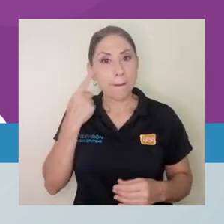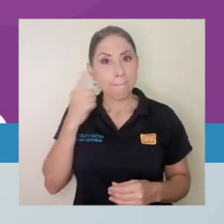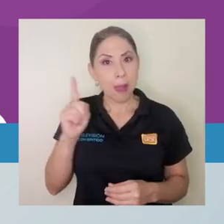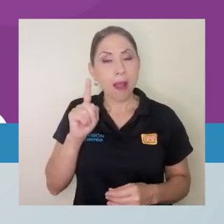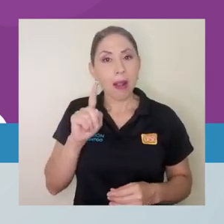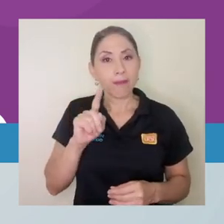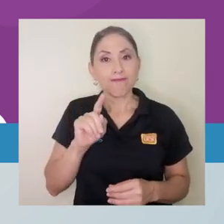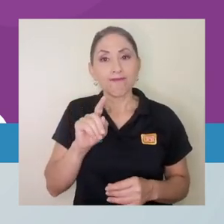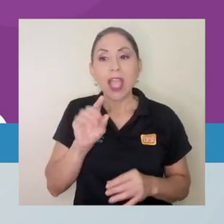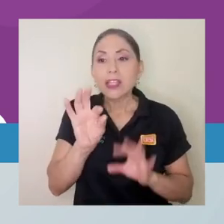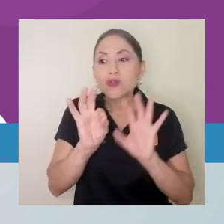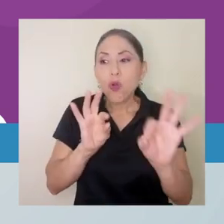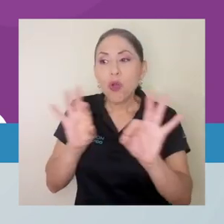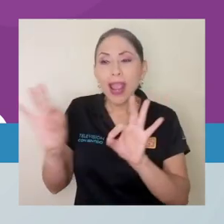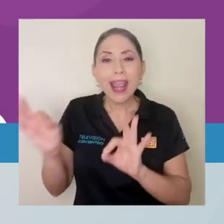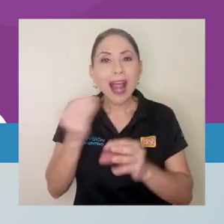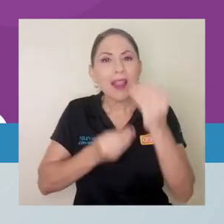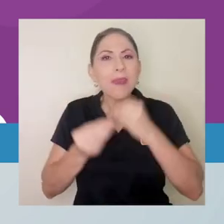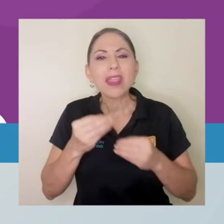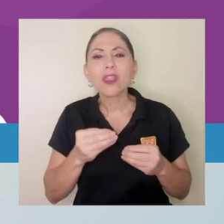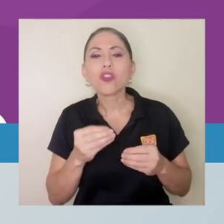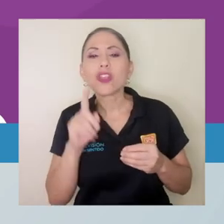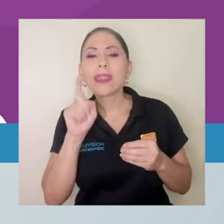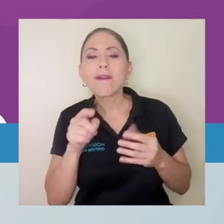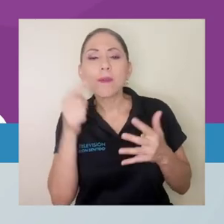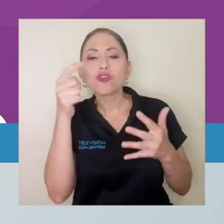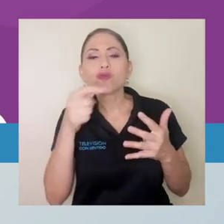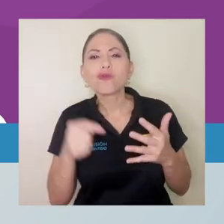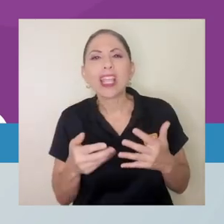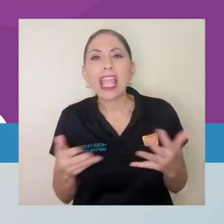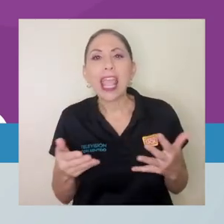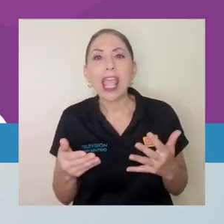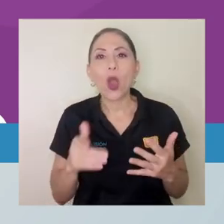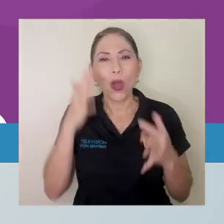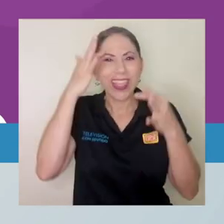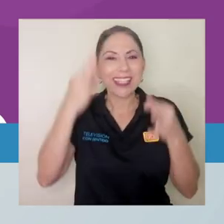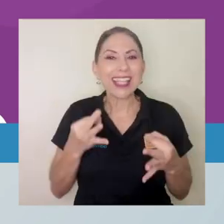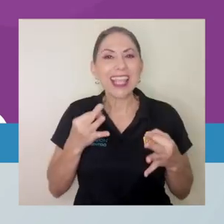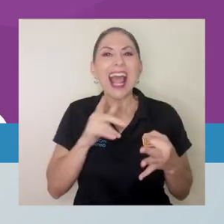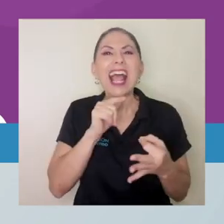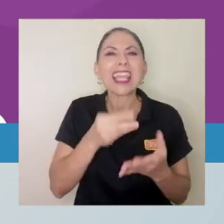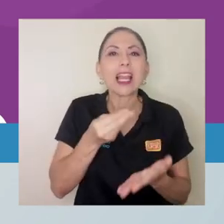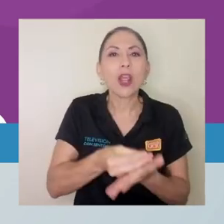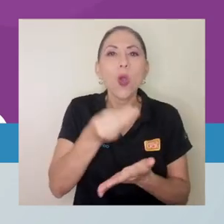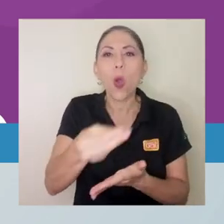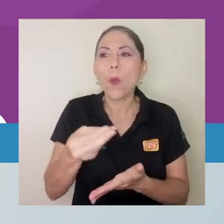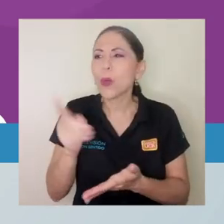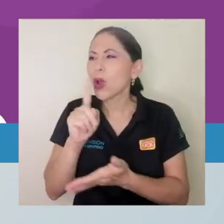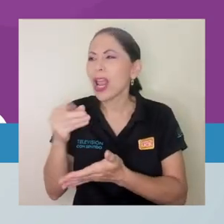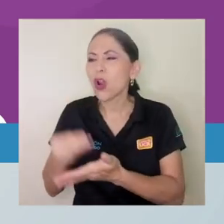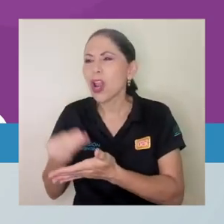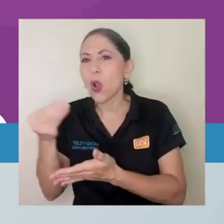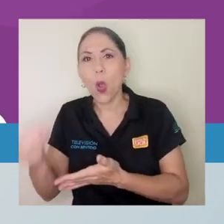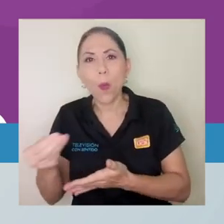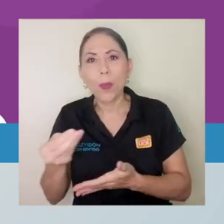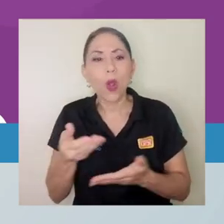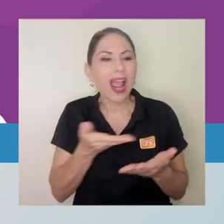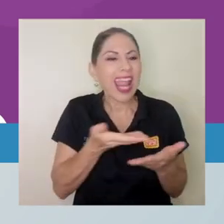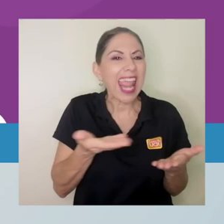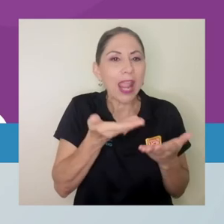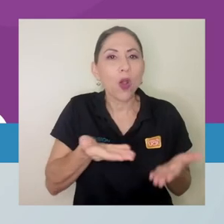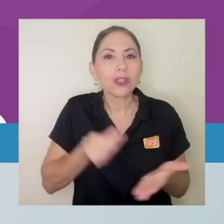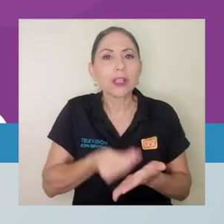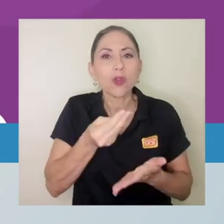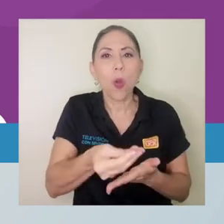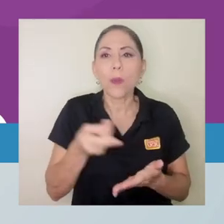considerar a la hora de escoger o decidir a quién le compro, a quién no le compro, qué compro, qué no compro, ¿verdad?